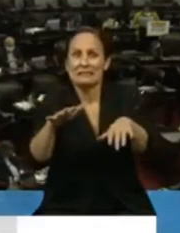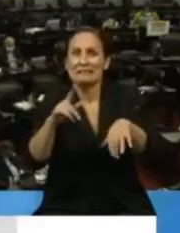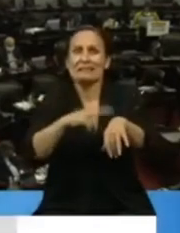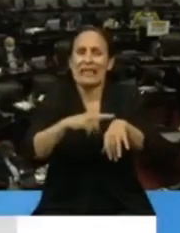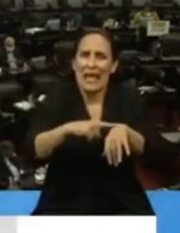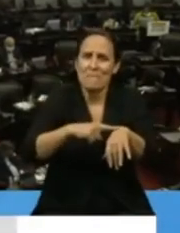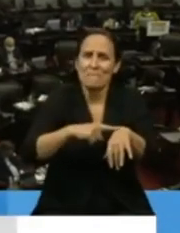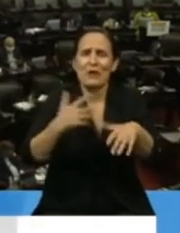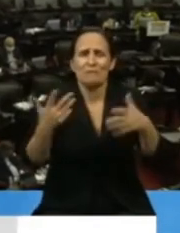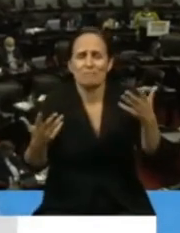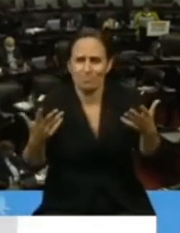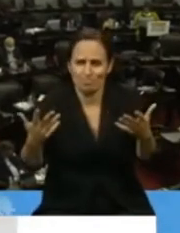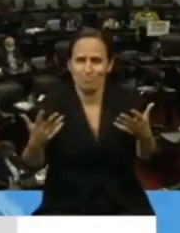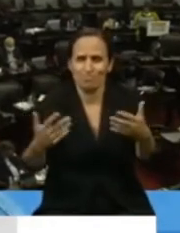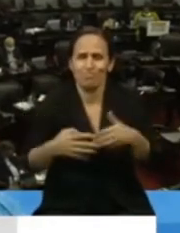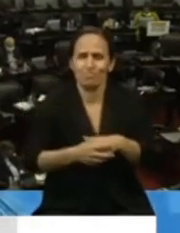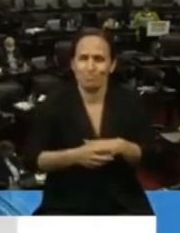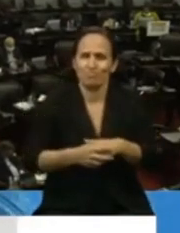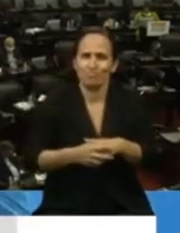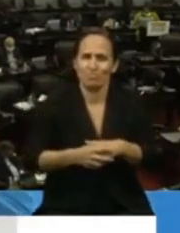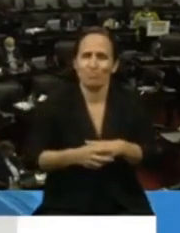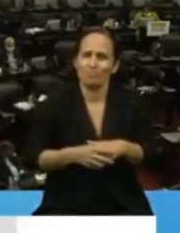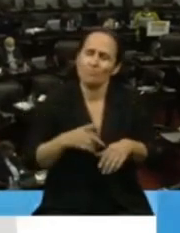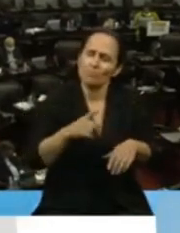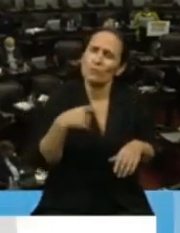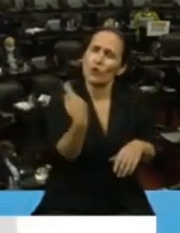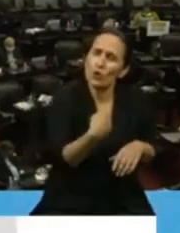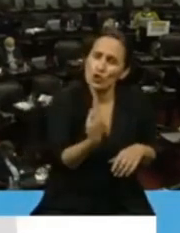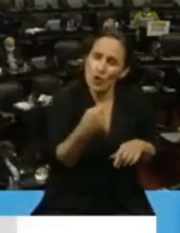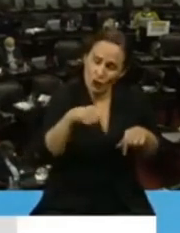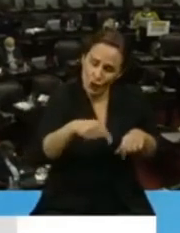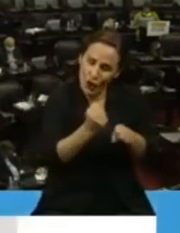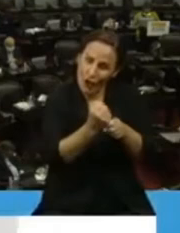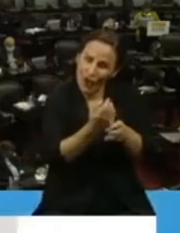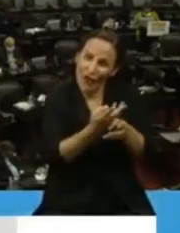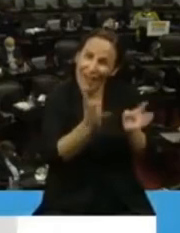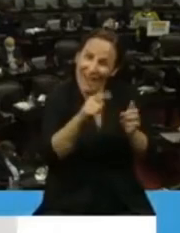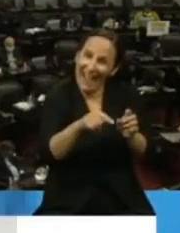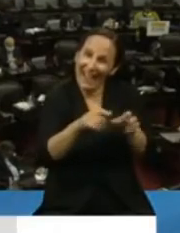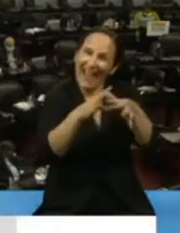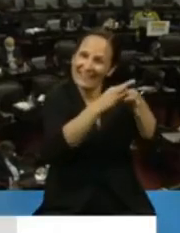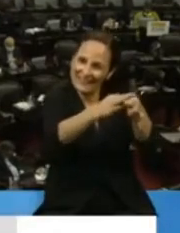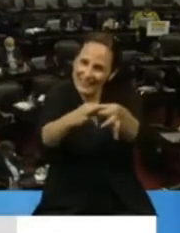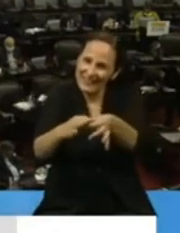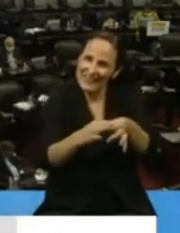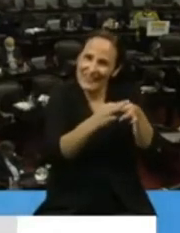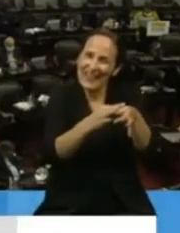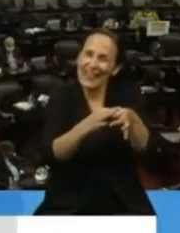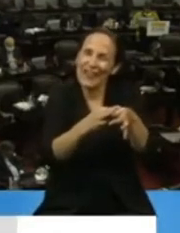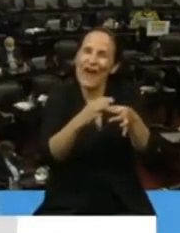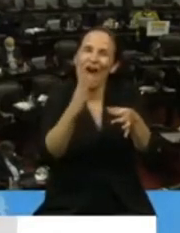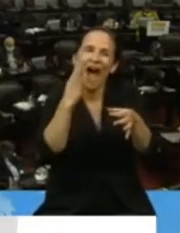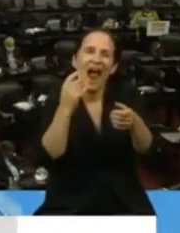Y nosotros desde estos pequeños aportes que hacemos todos unidos, y en estos